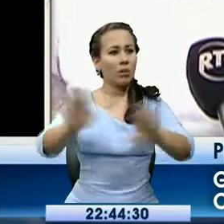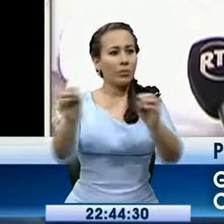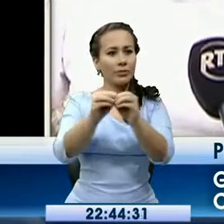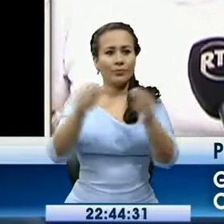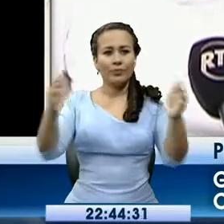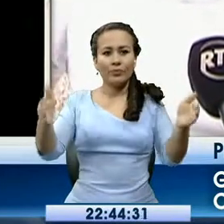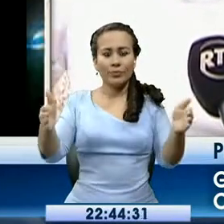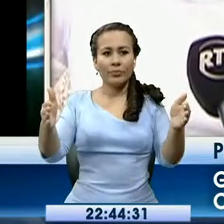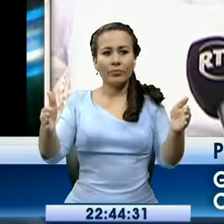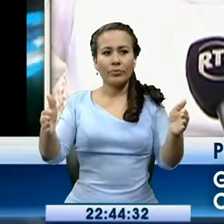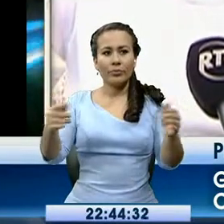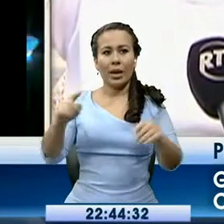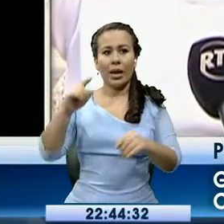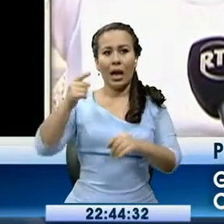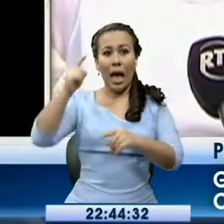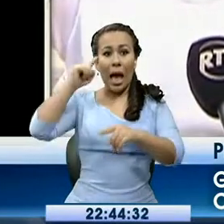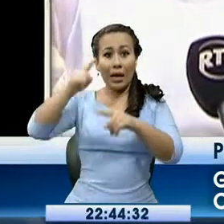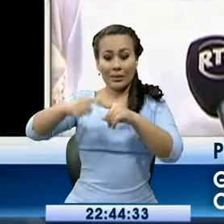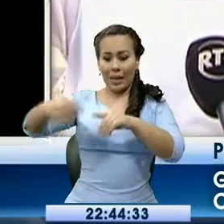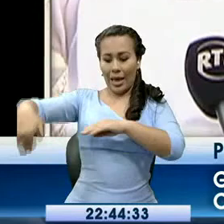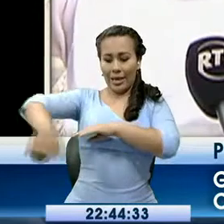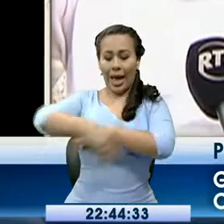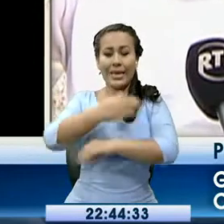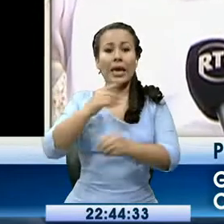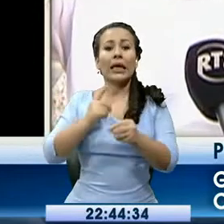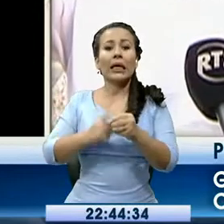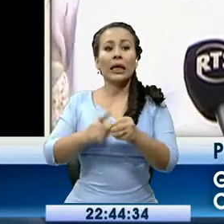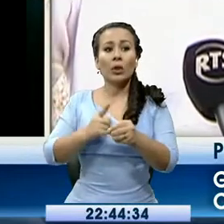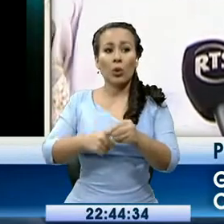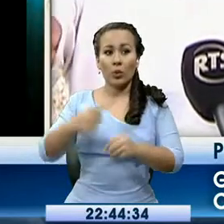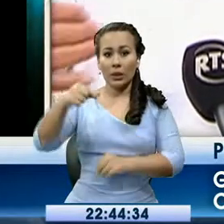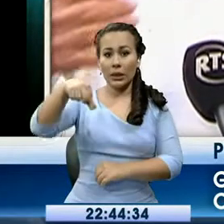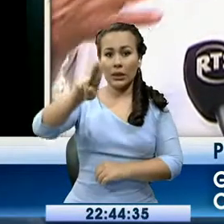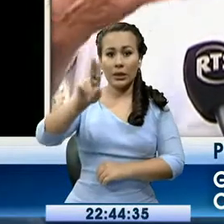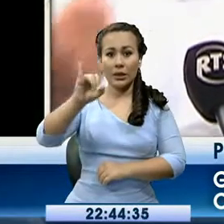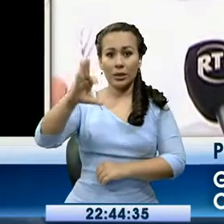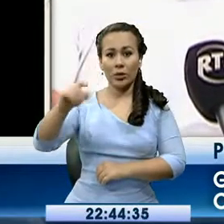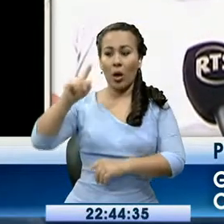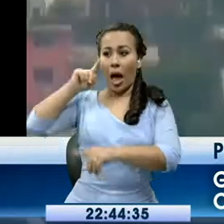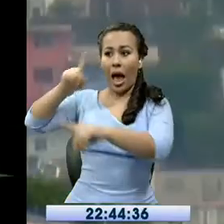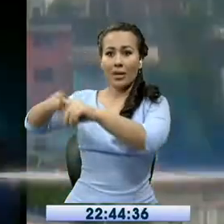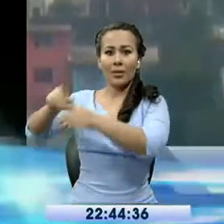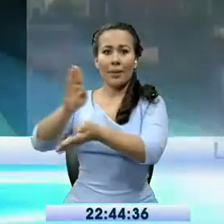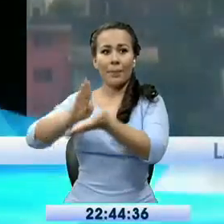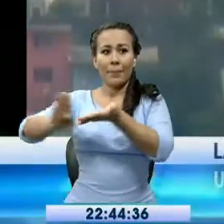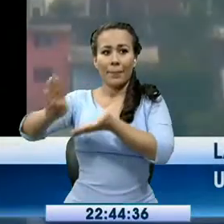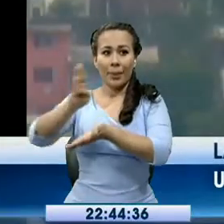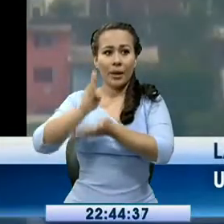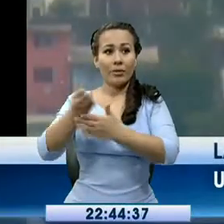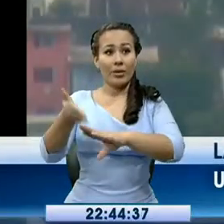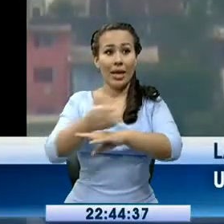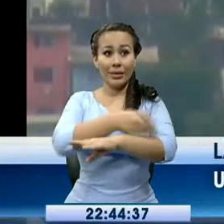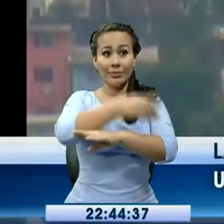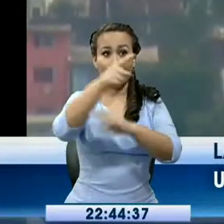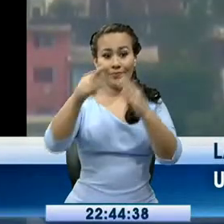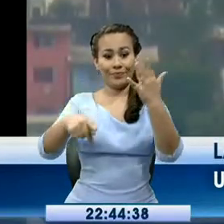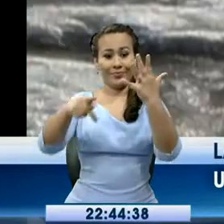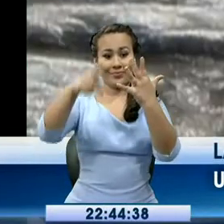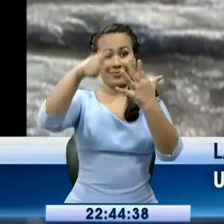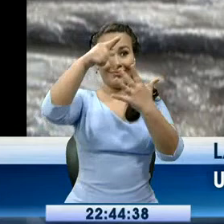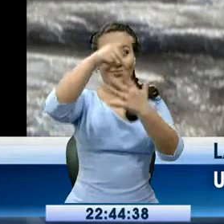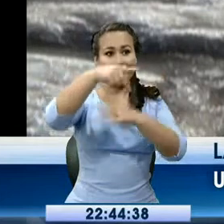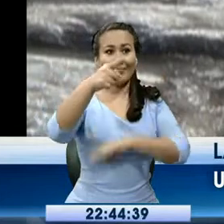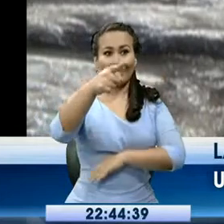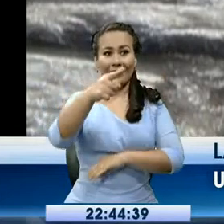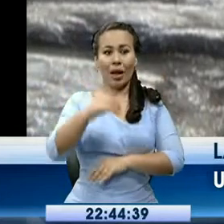salíamos a Quito para poder coger, por ejemplo, 10 de agosto, para salir al barrio Garay. El Cerro Santa Ana y el barrio Las Peñas